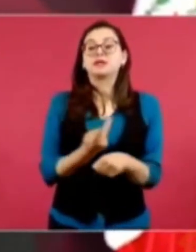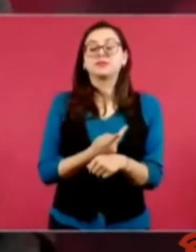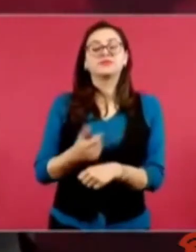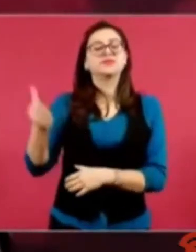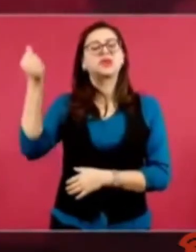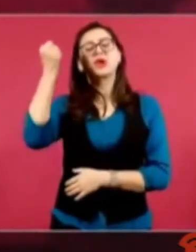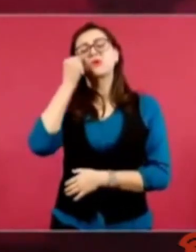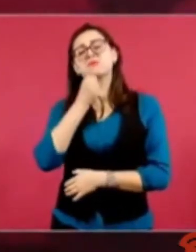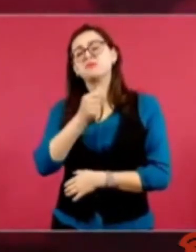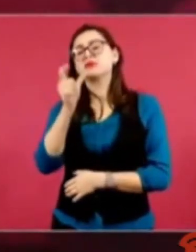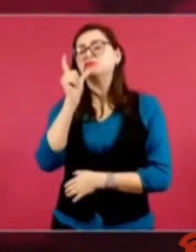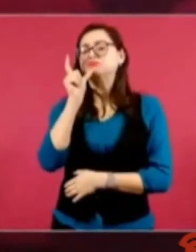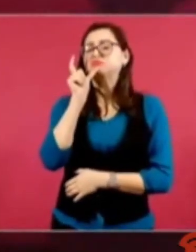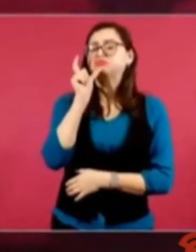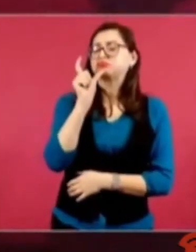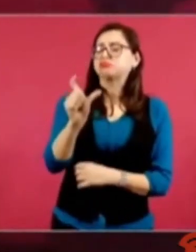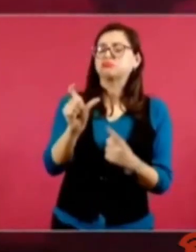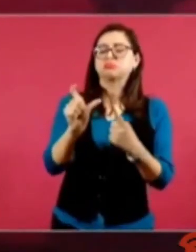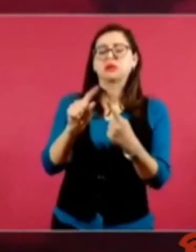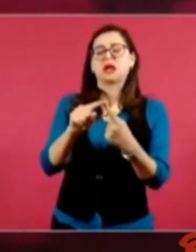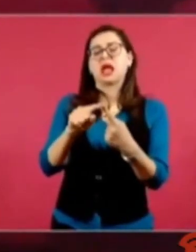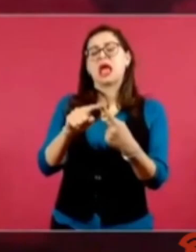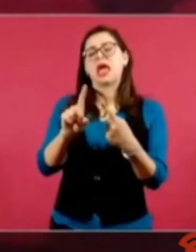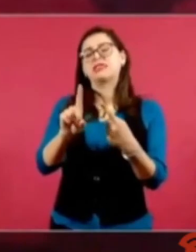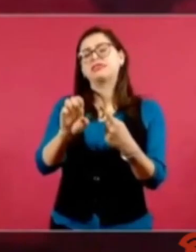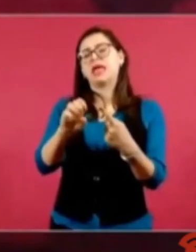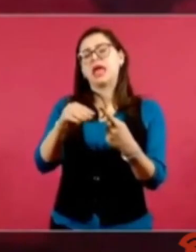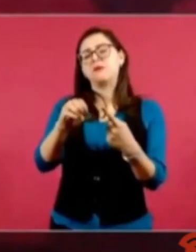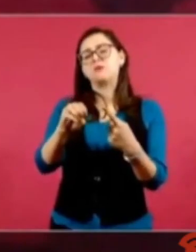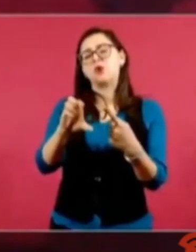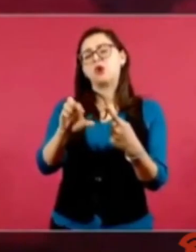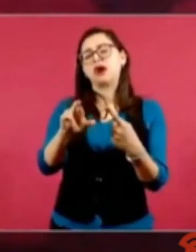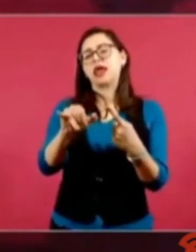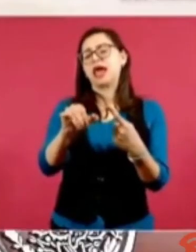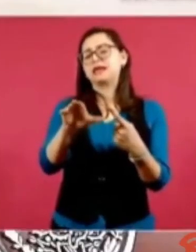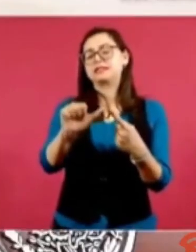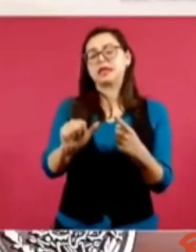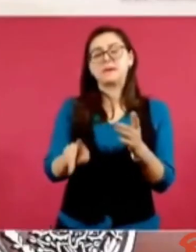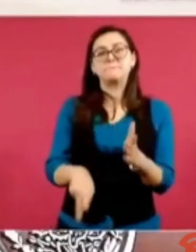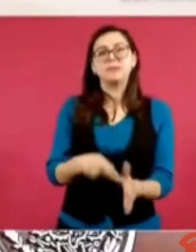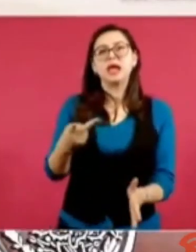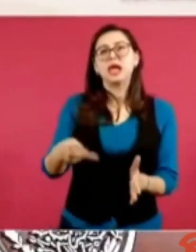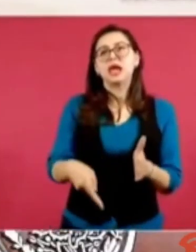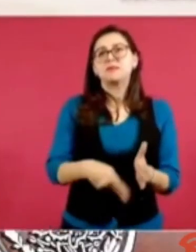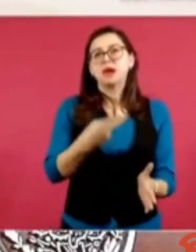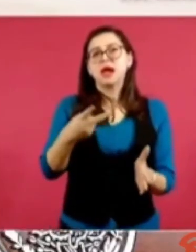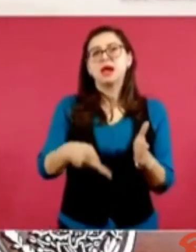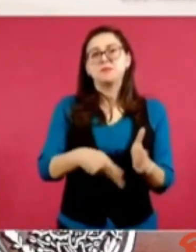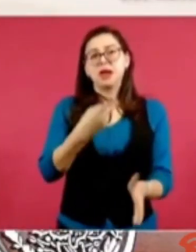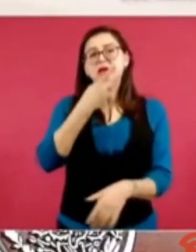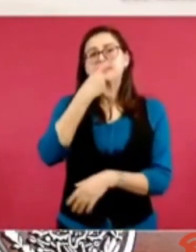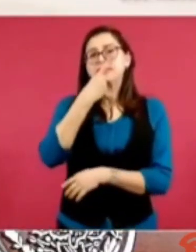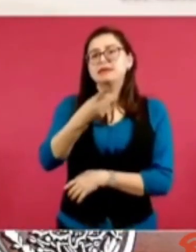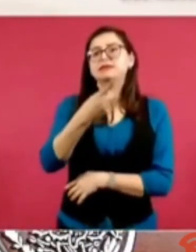así como se habla de la libertad. Y cuántos crímenes se cometen